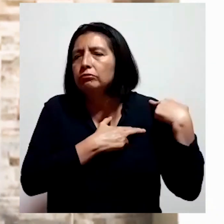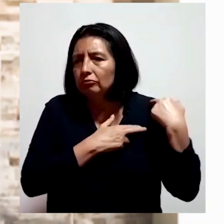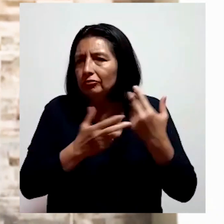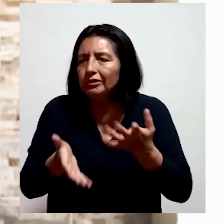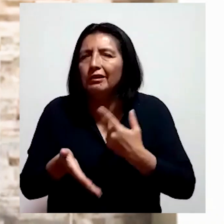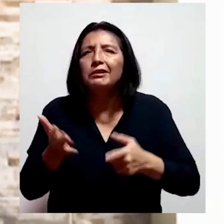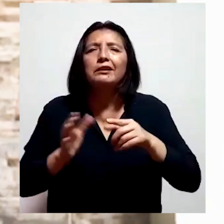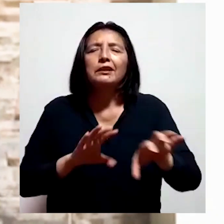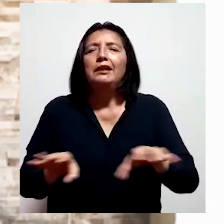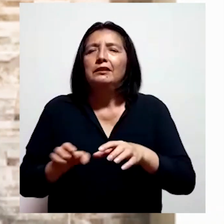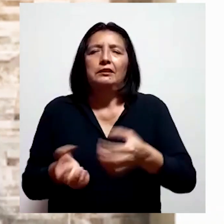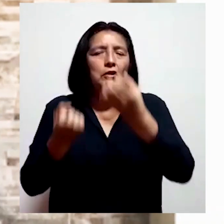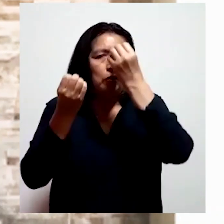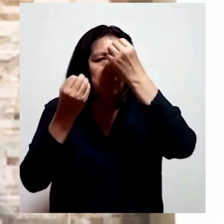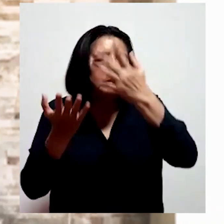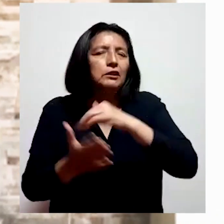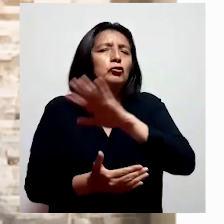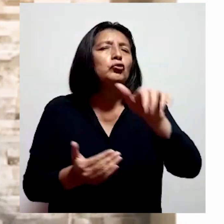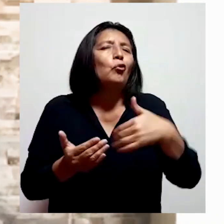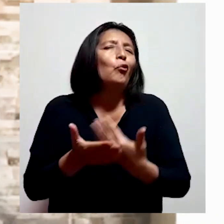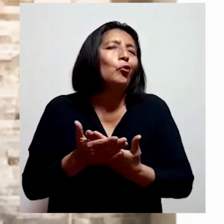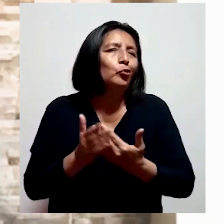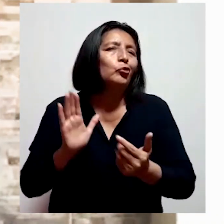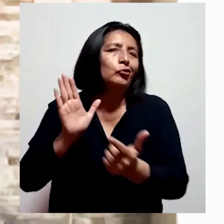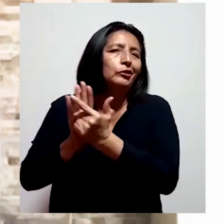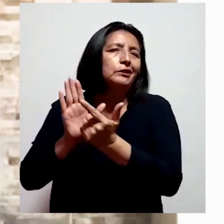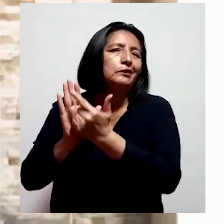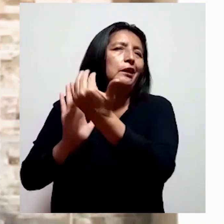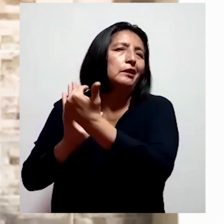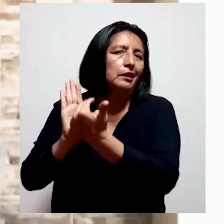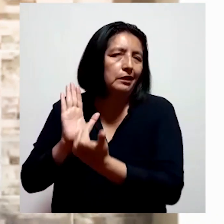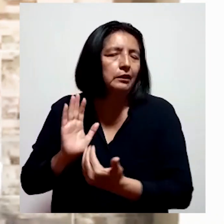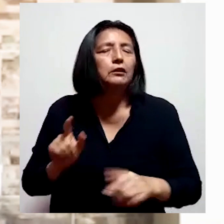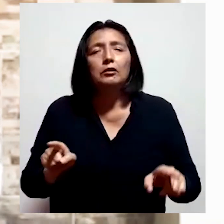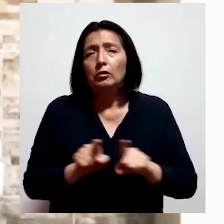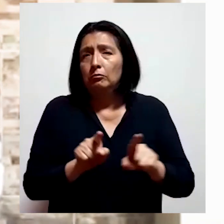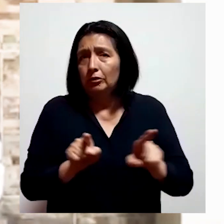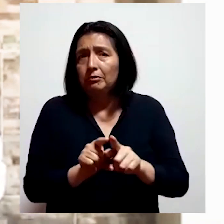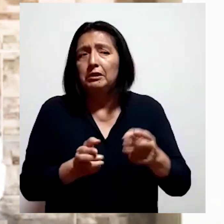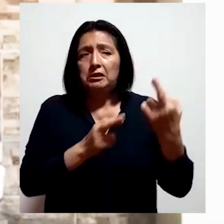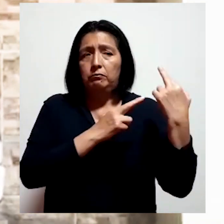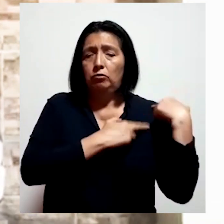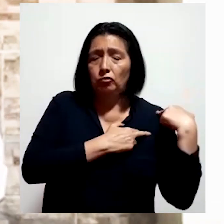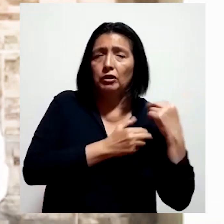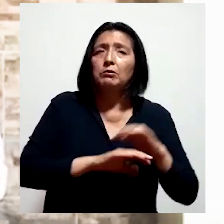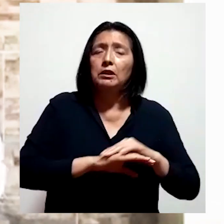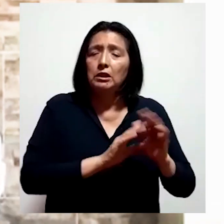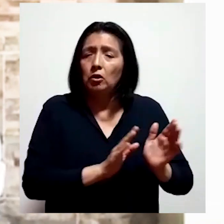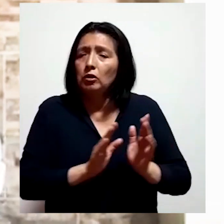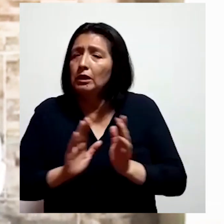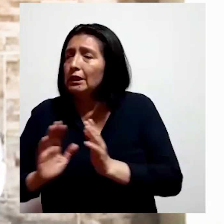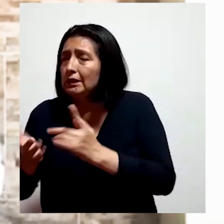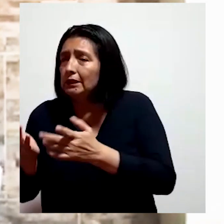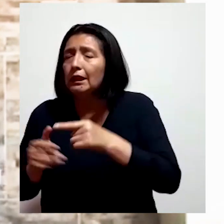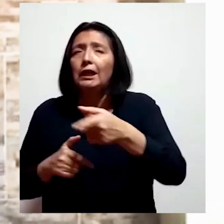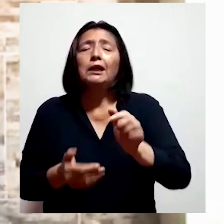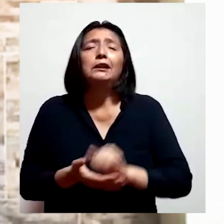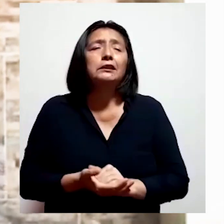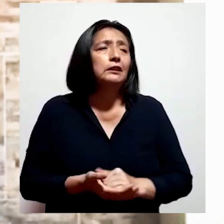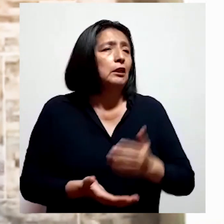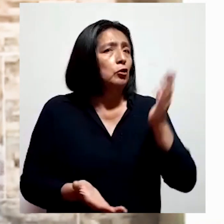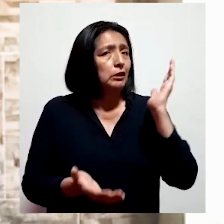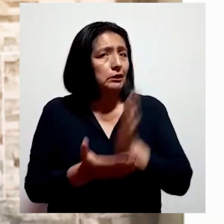encargado de hacer cumplir todo lo que está determinado en la ley, así como también el encargado de realizar la